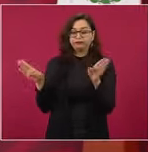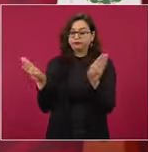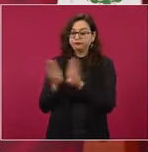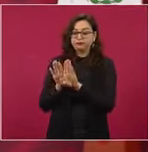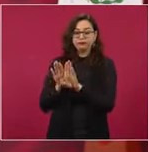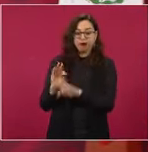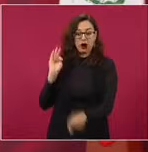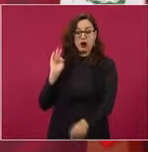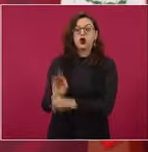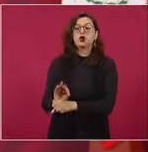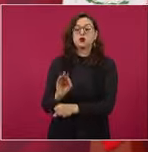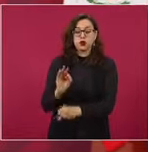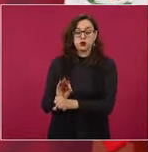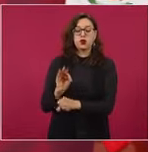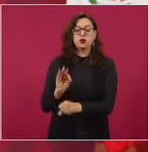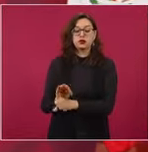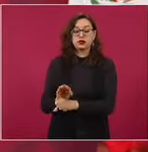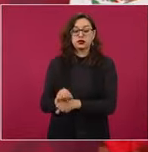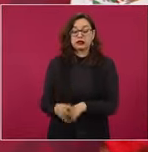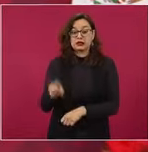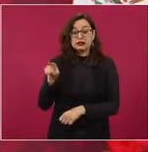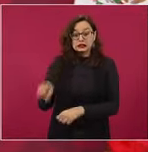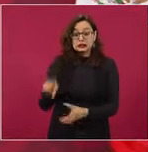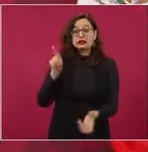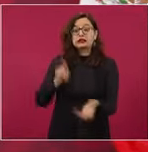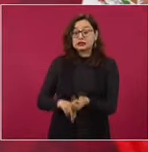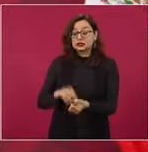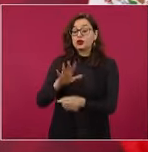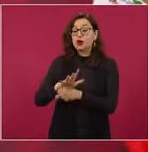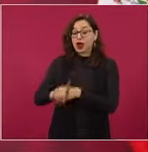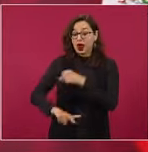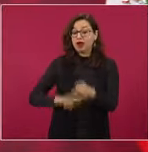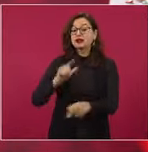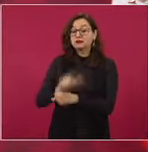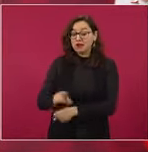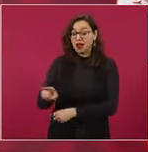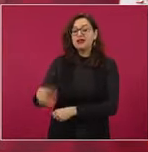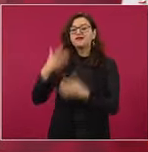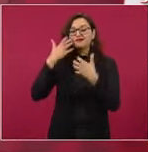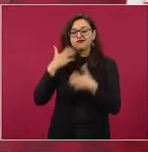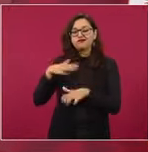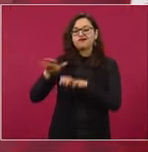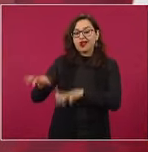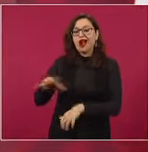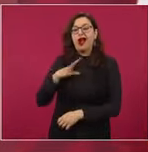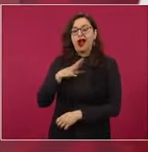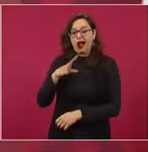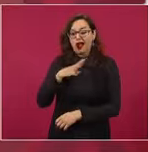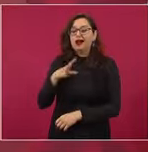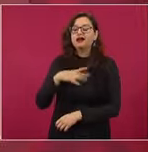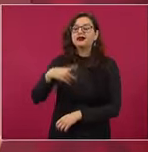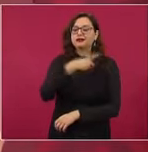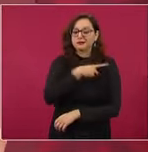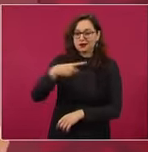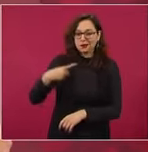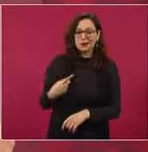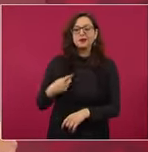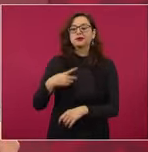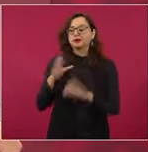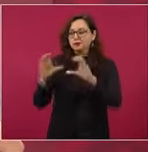Y si hay jaguares y vamos a llevar jaguases como